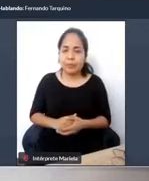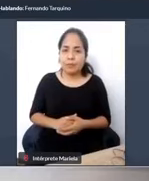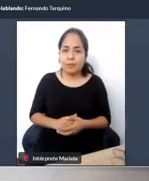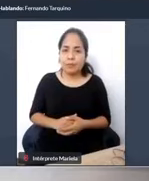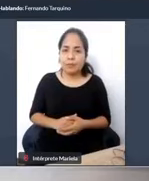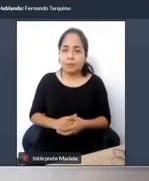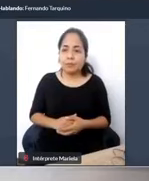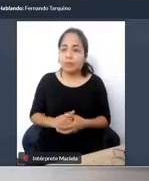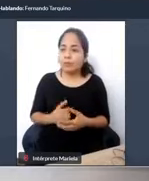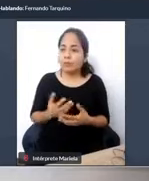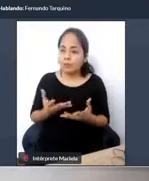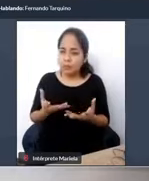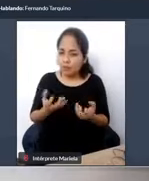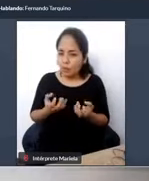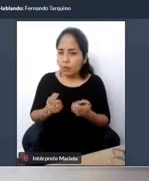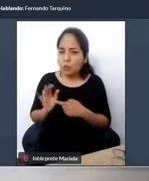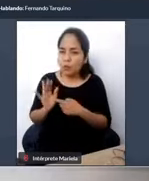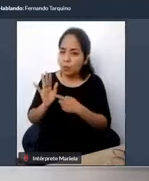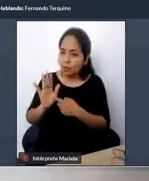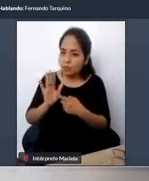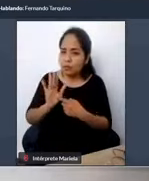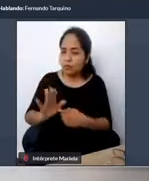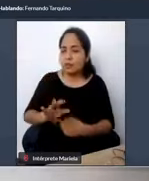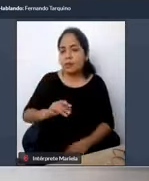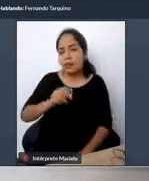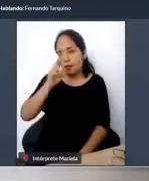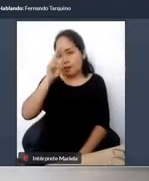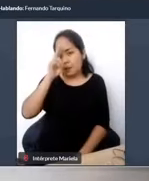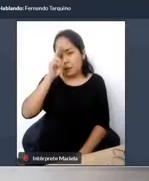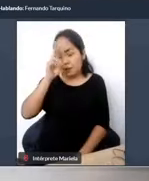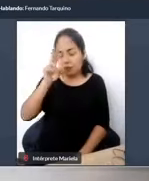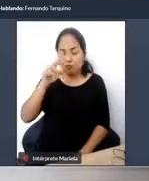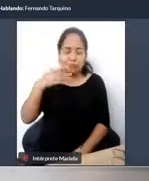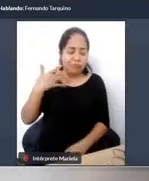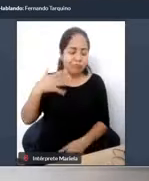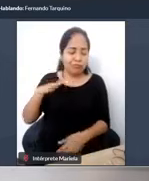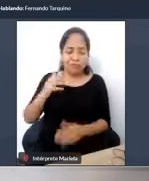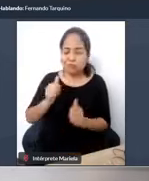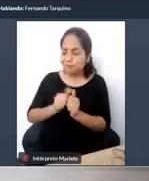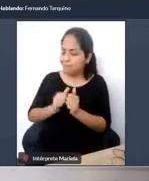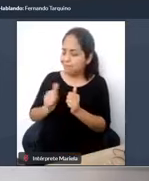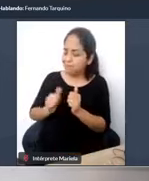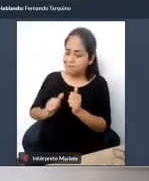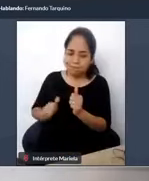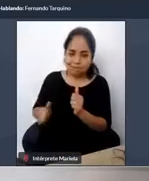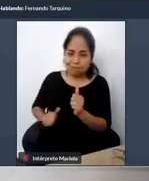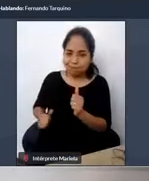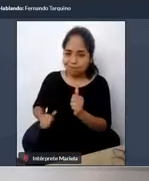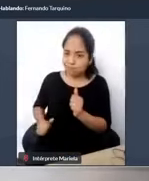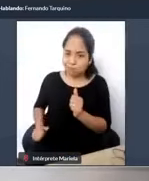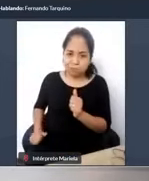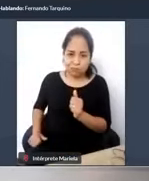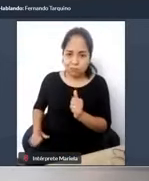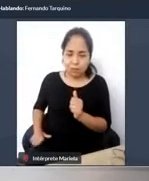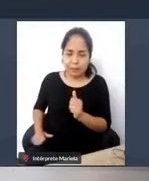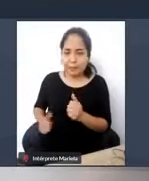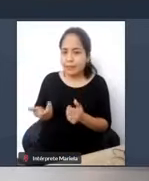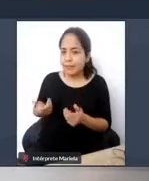imágenes, pues el Perú está sumamente lejos y nunca se ha preocupado por el tema de la accesibilidad.